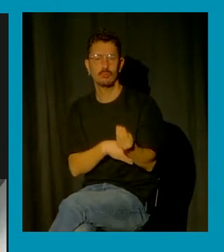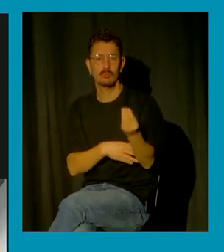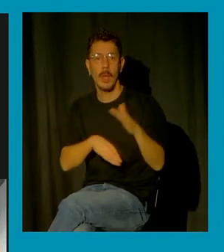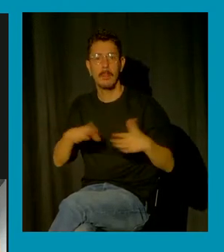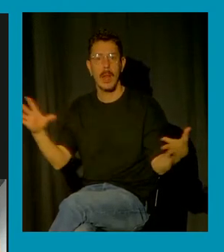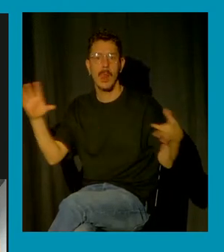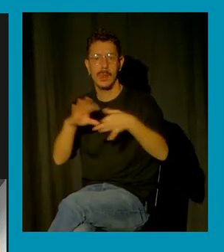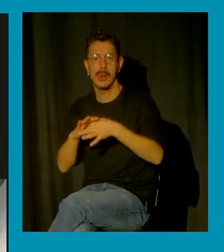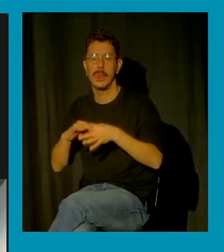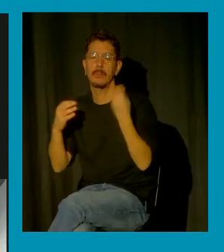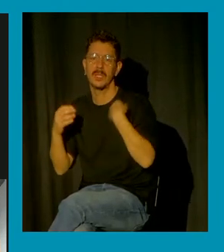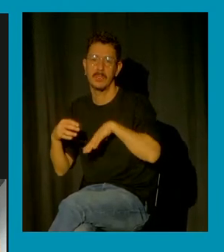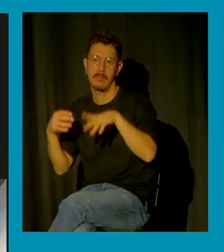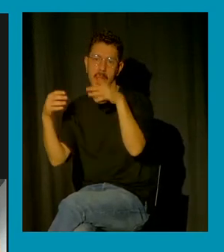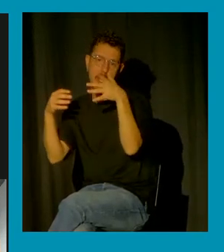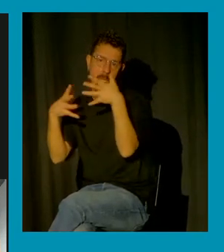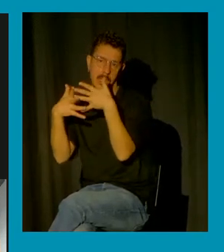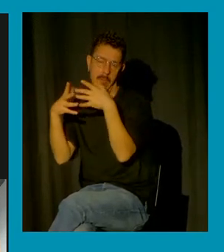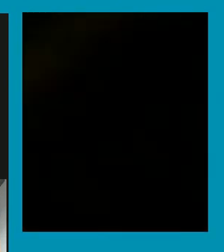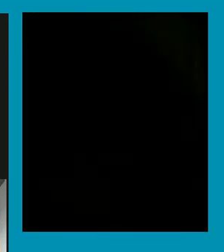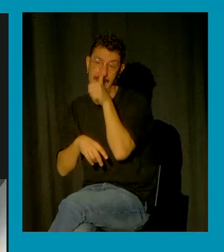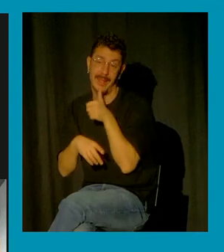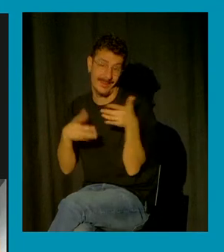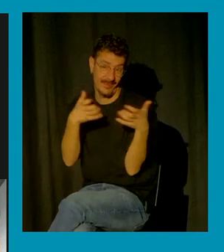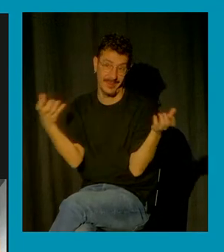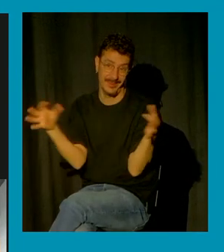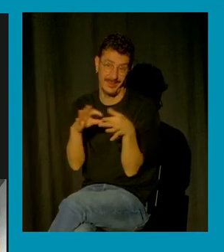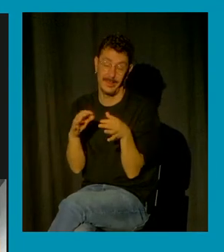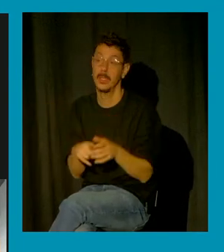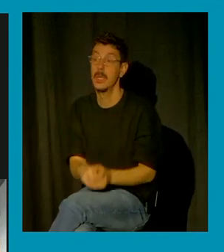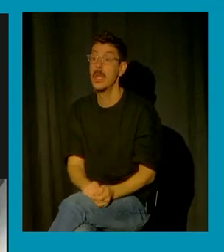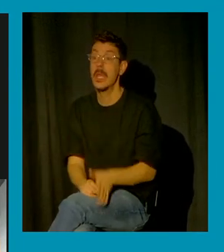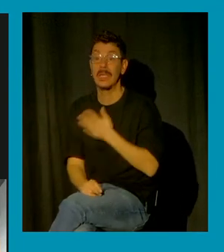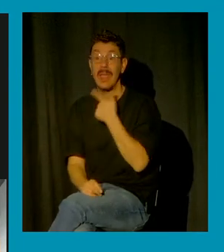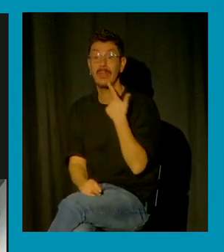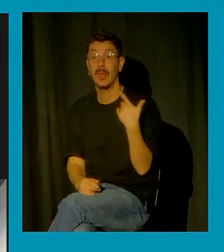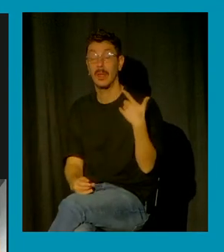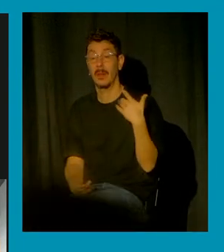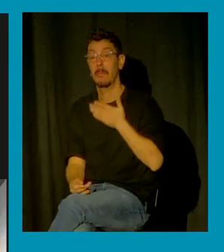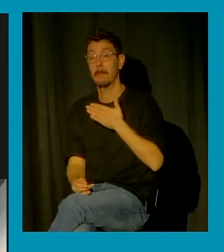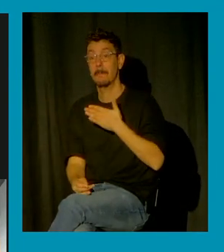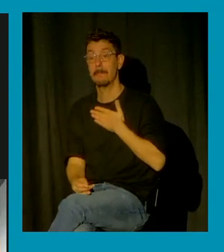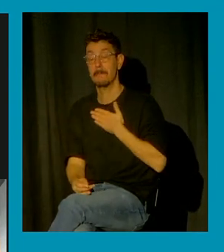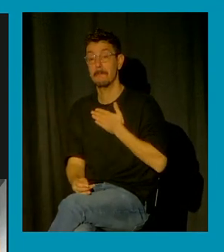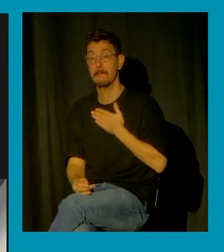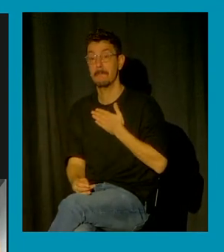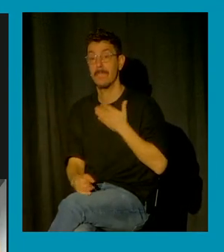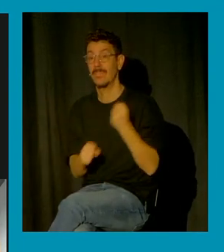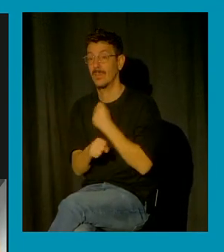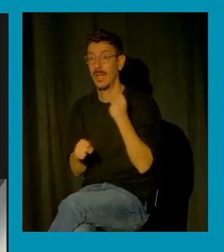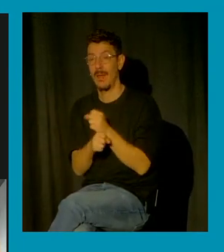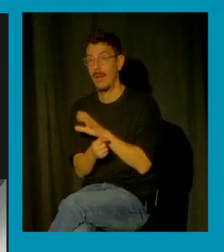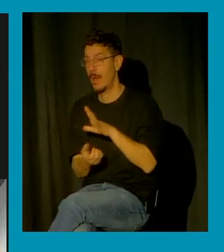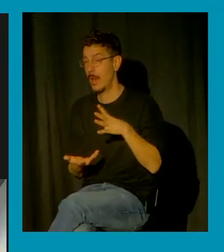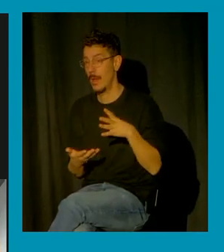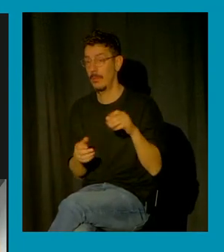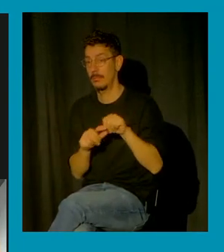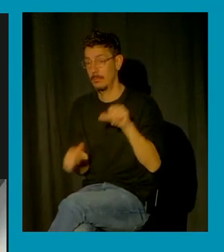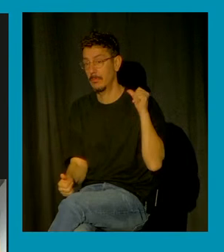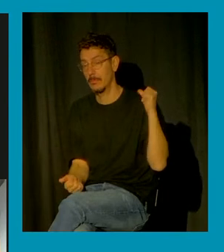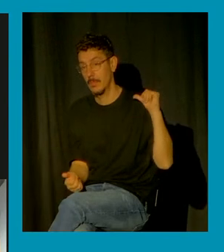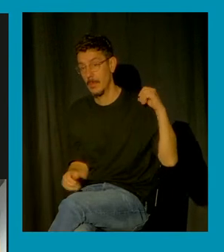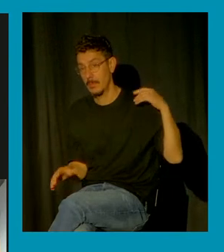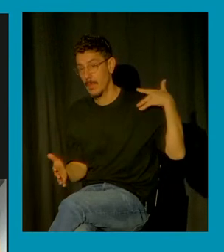bueno a reseñar o a resumir precisamente cuál es el eje troncal de todo de todo mi trabajo y que da marco a las violencias